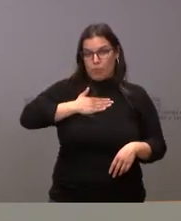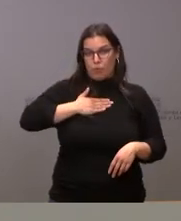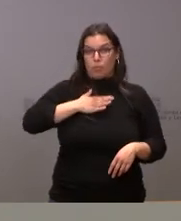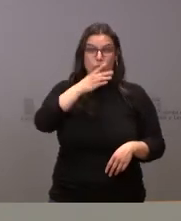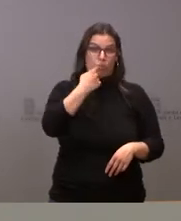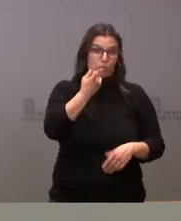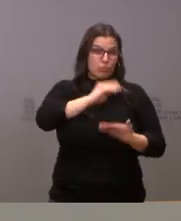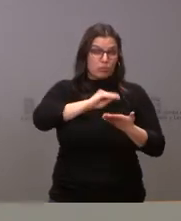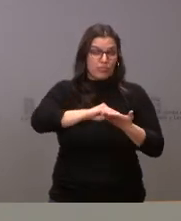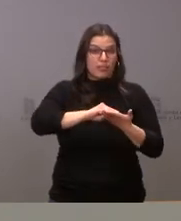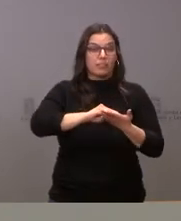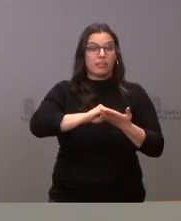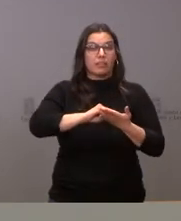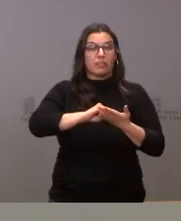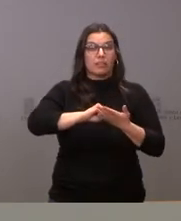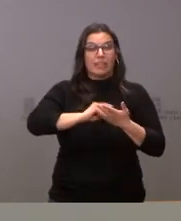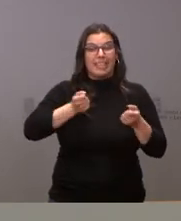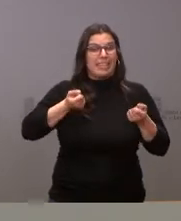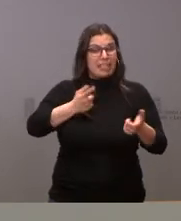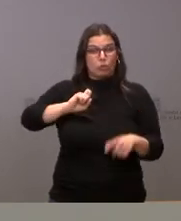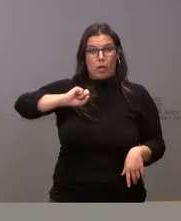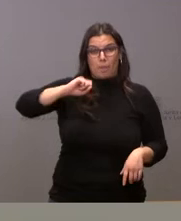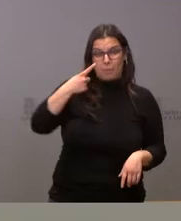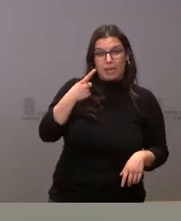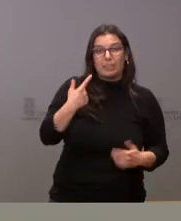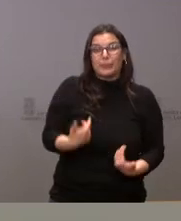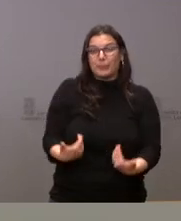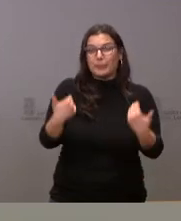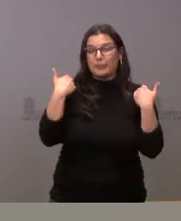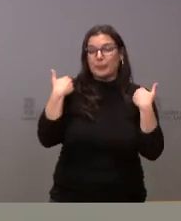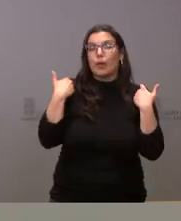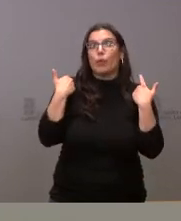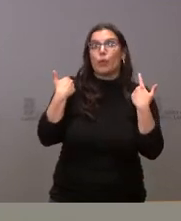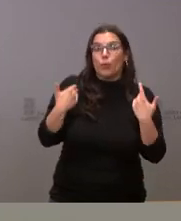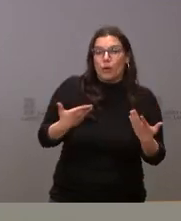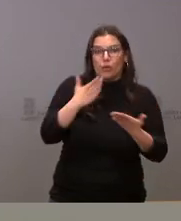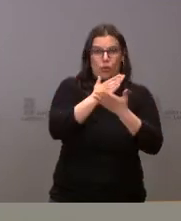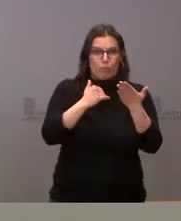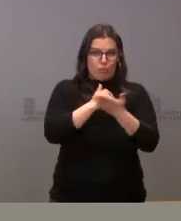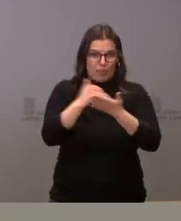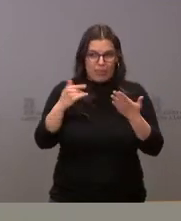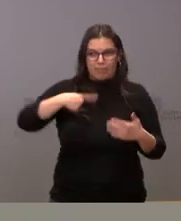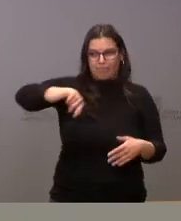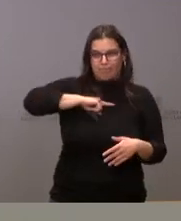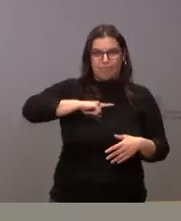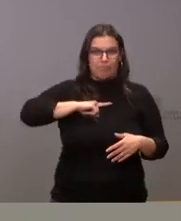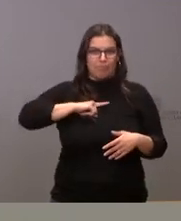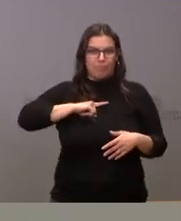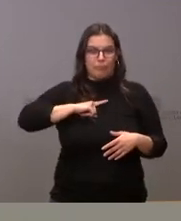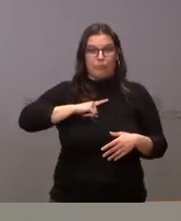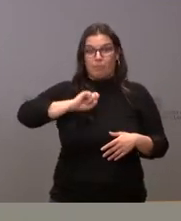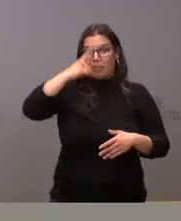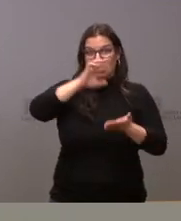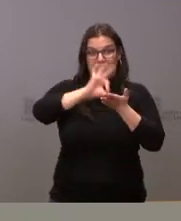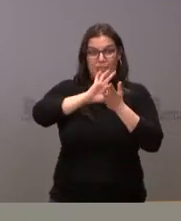en alguna ocasión que el principal coste recae fundamentalmente sobre las comunidades autónomas y especialmente sobre los servicios